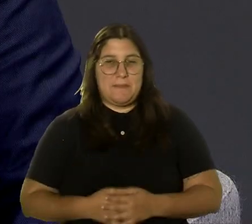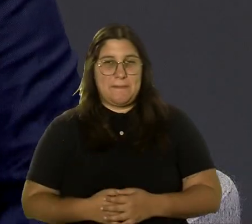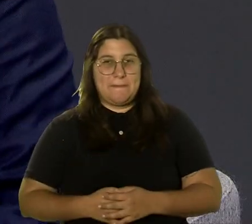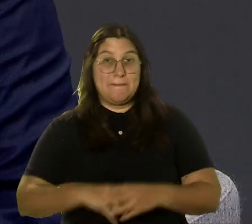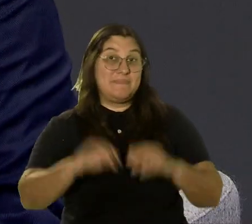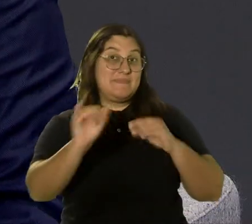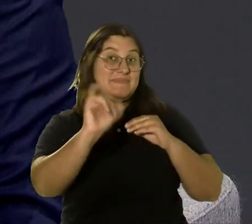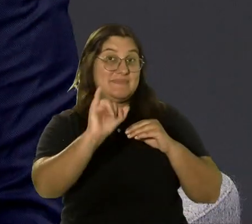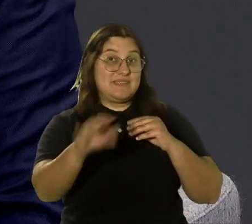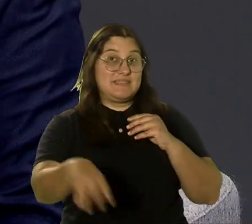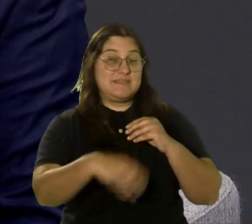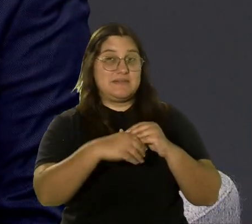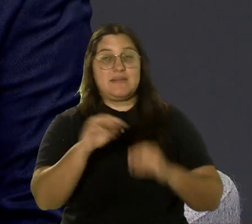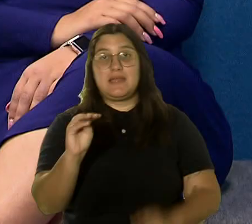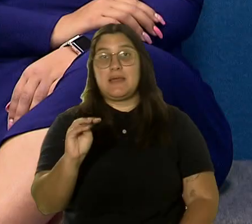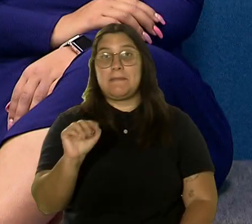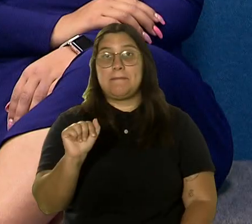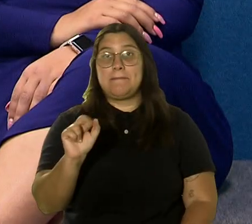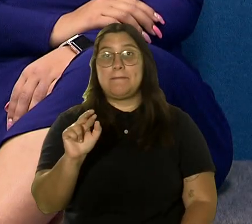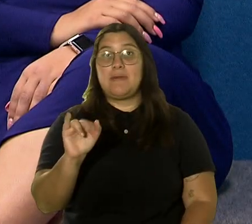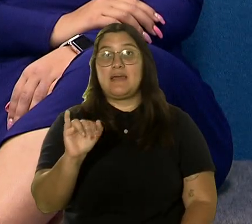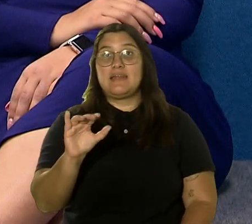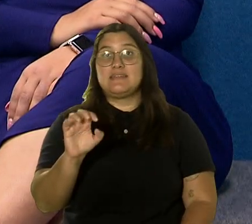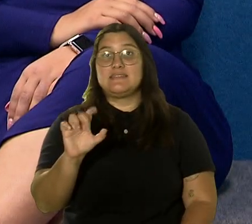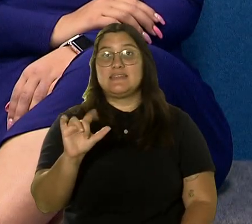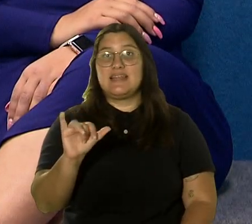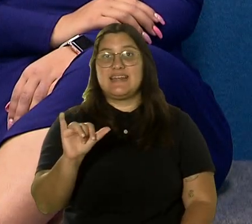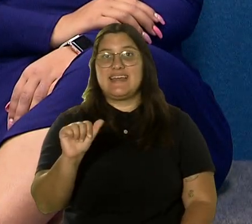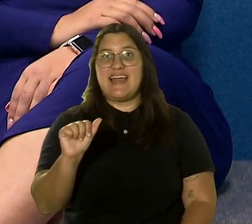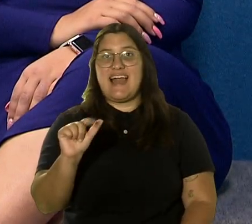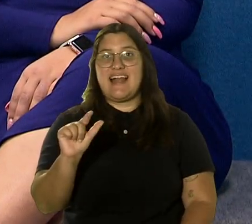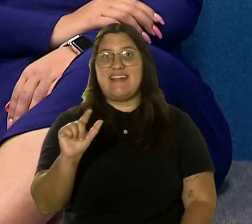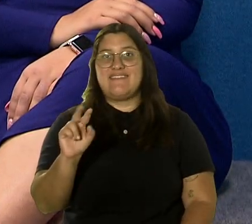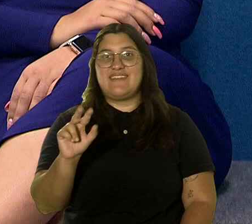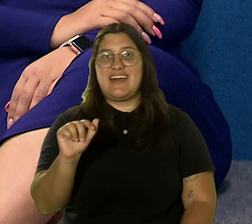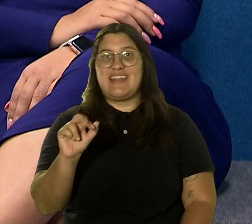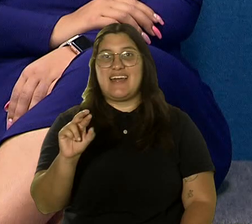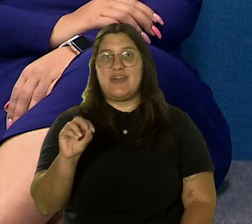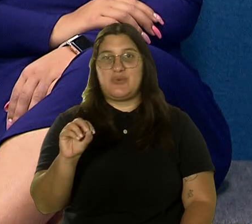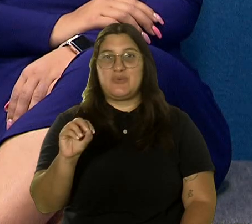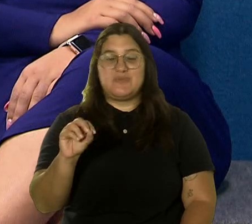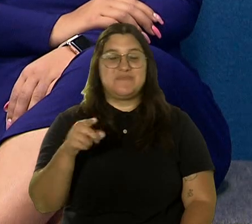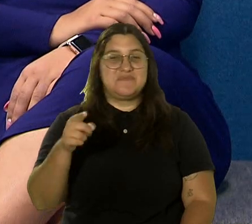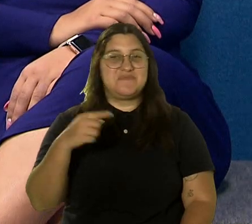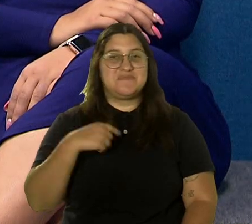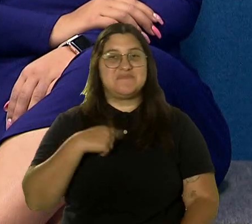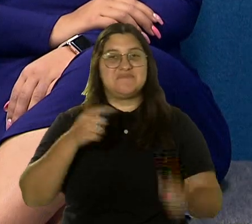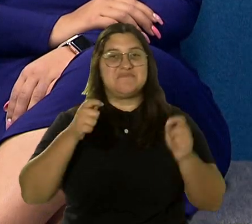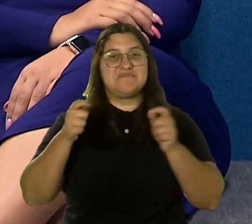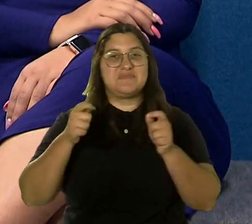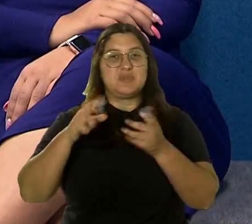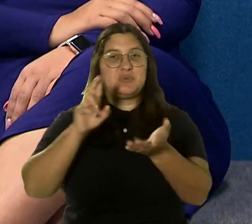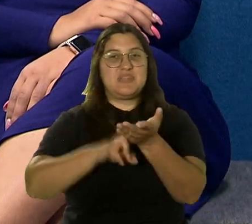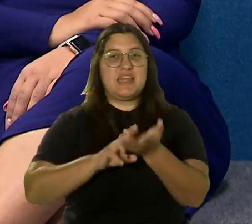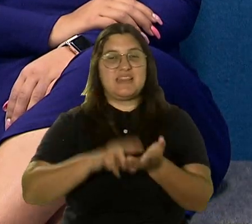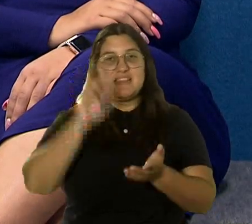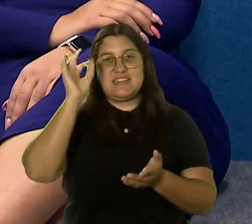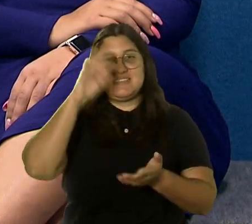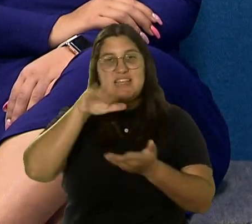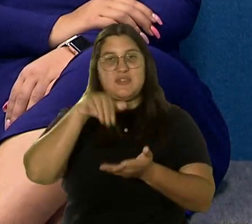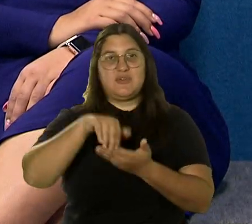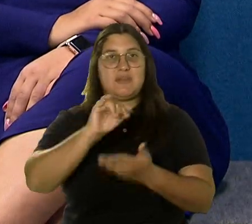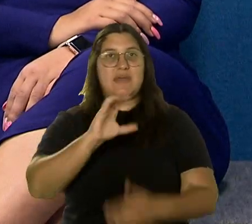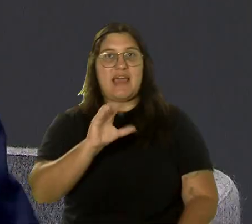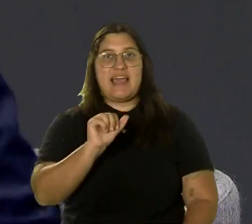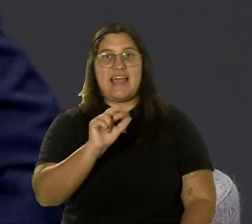como Maricely Alvarado, Coordinadora Federal de Contracting Center y el productor del evento Carlos Cobian. Muchas gracias